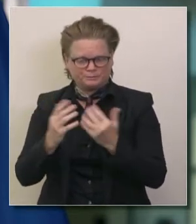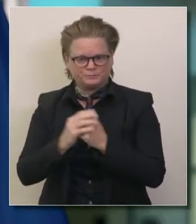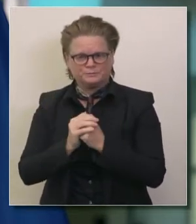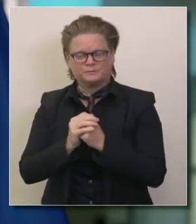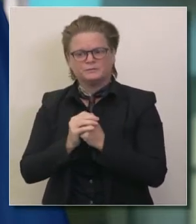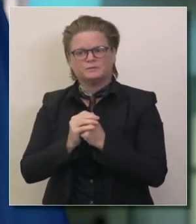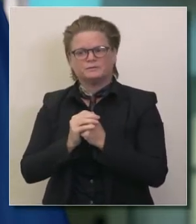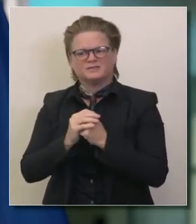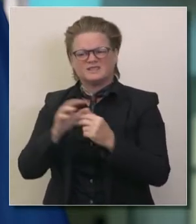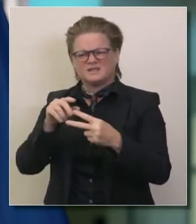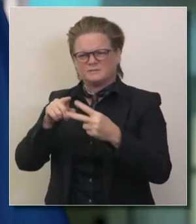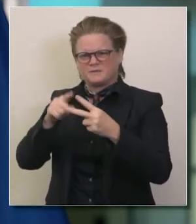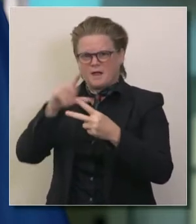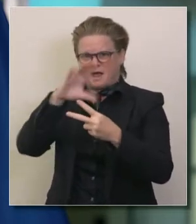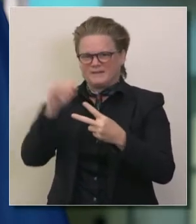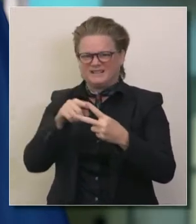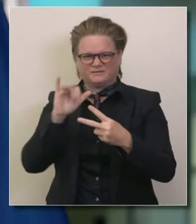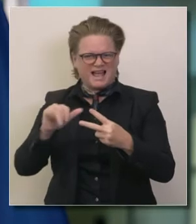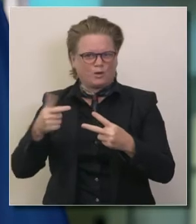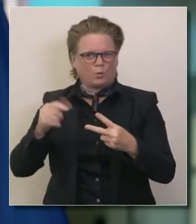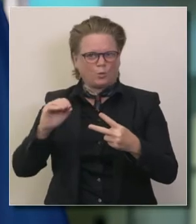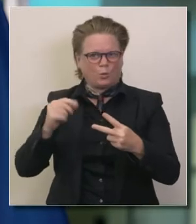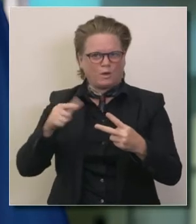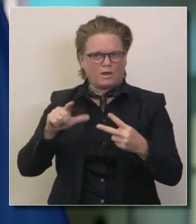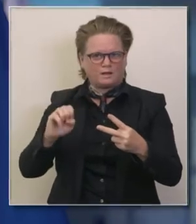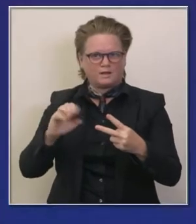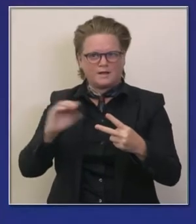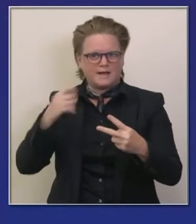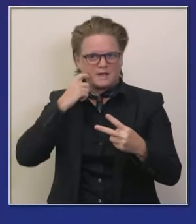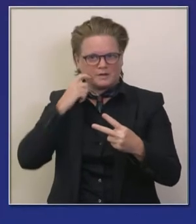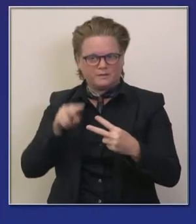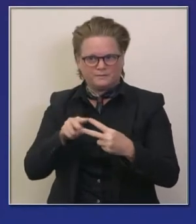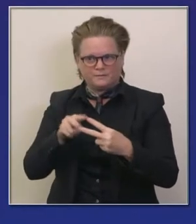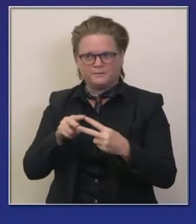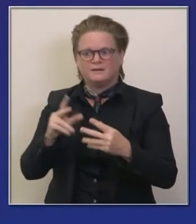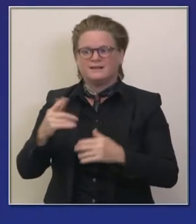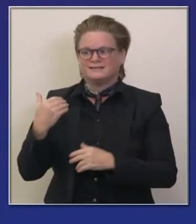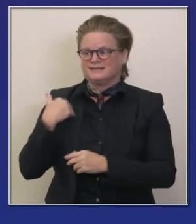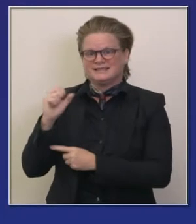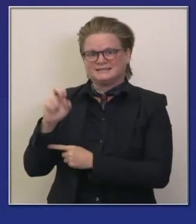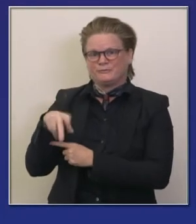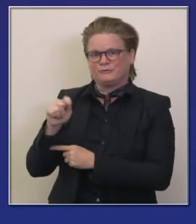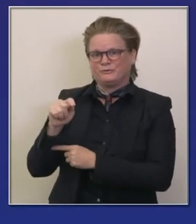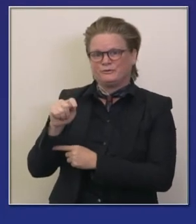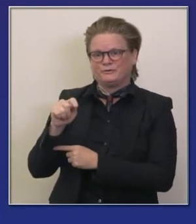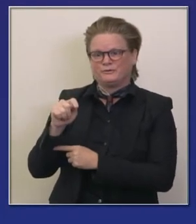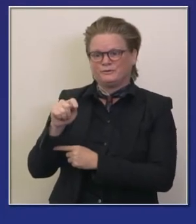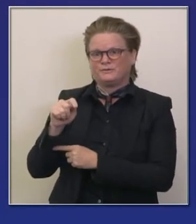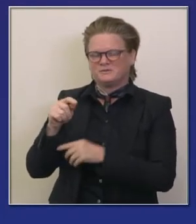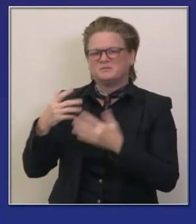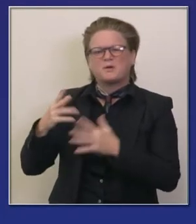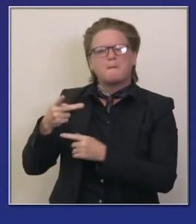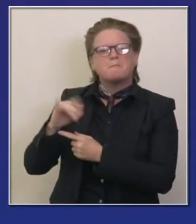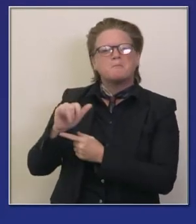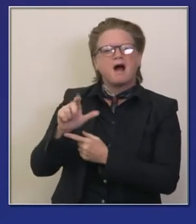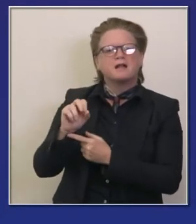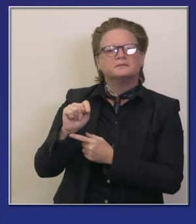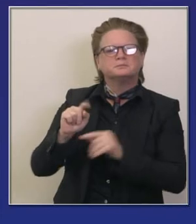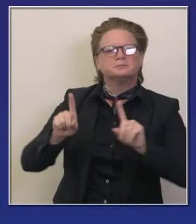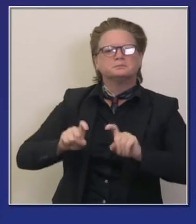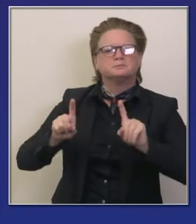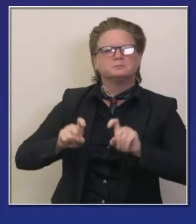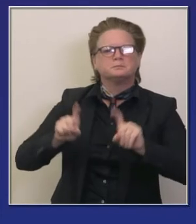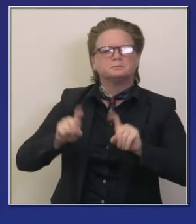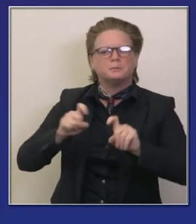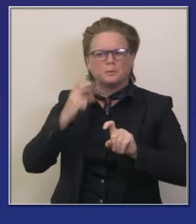que hacemos con google y apple que hemos hecho en los últimos meses con un programa piloto particularmente en